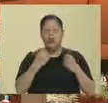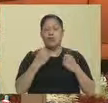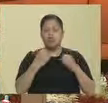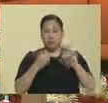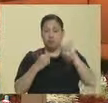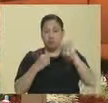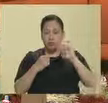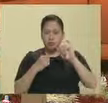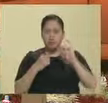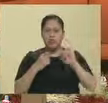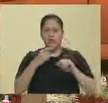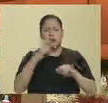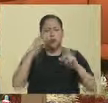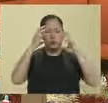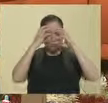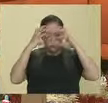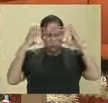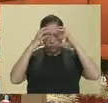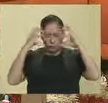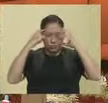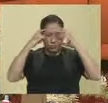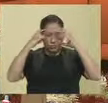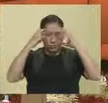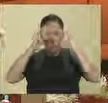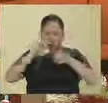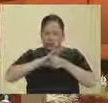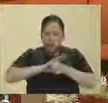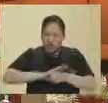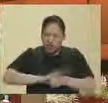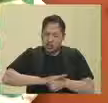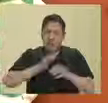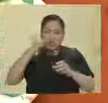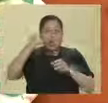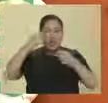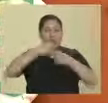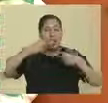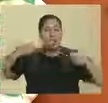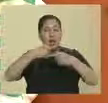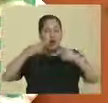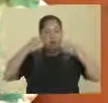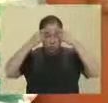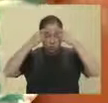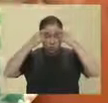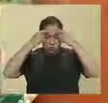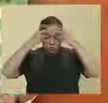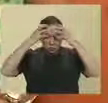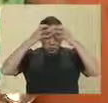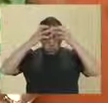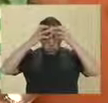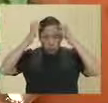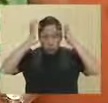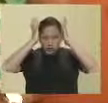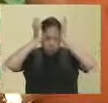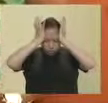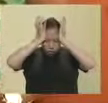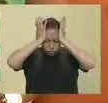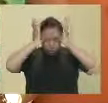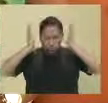se siente una presión constante, como si tuvieras una liga presionando la cabeza.